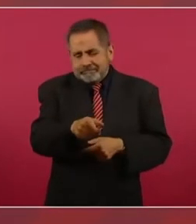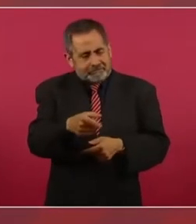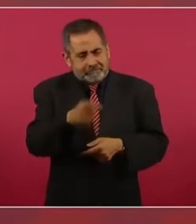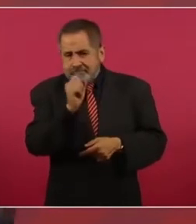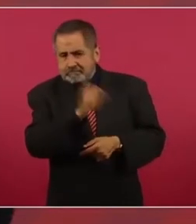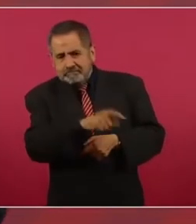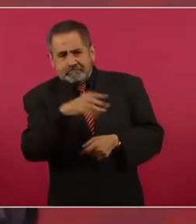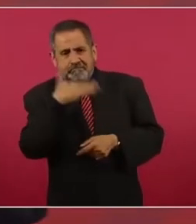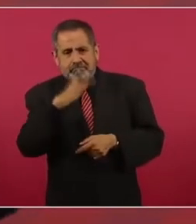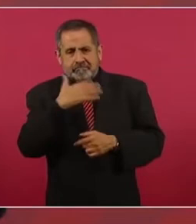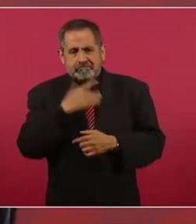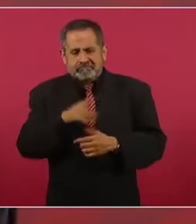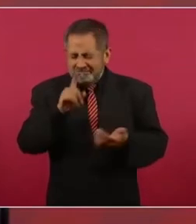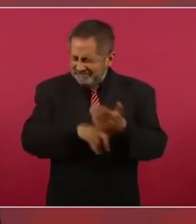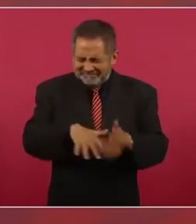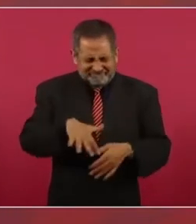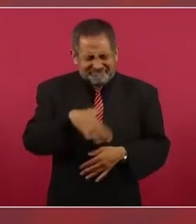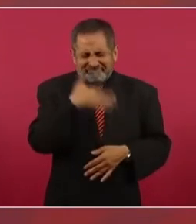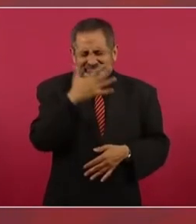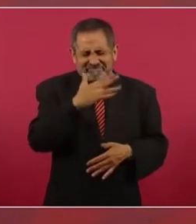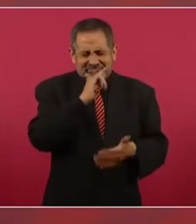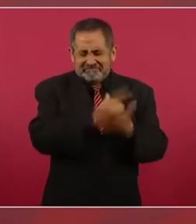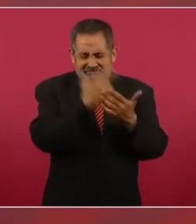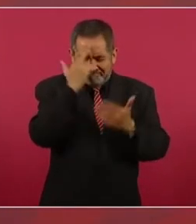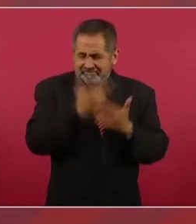Unos auténticos delincuentes.